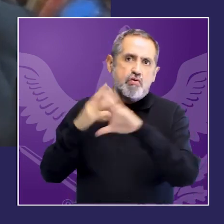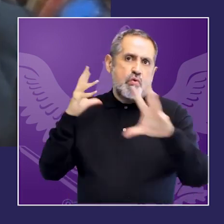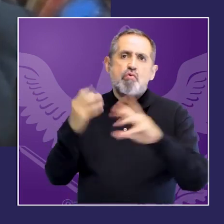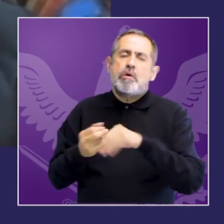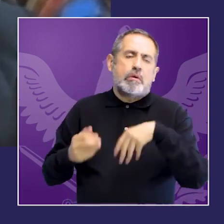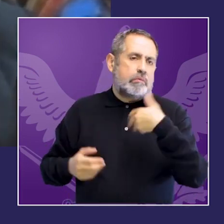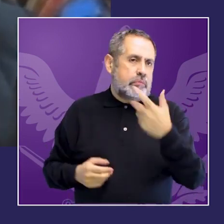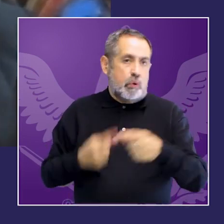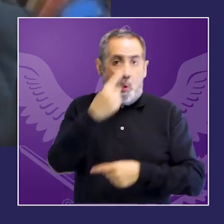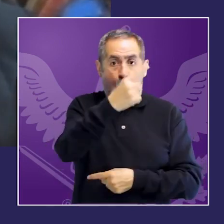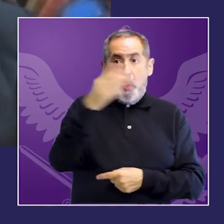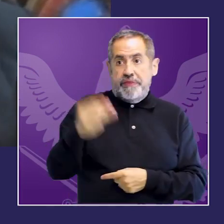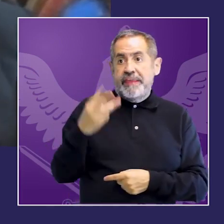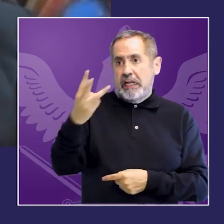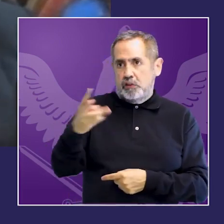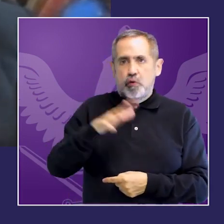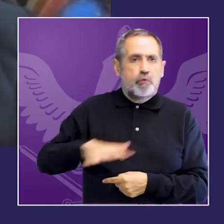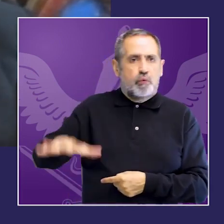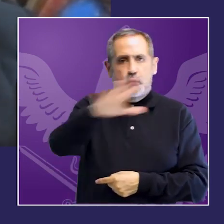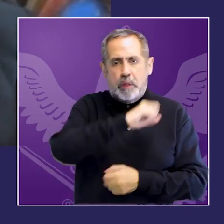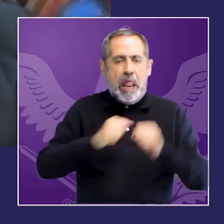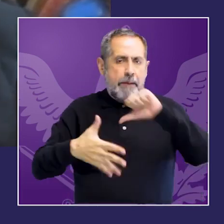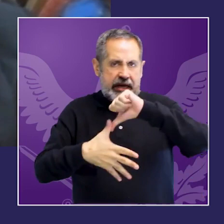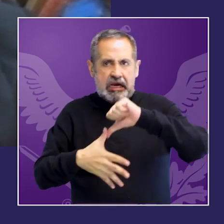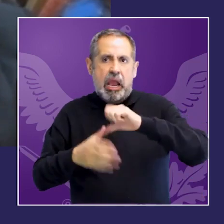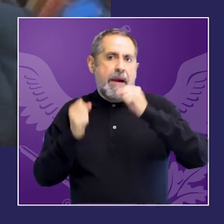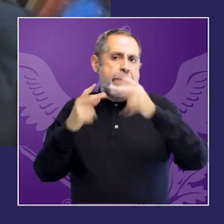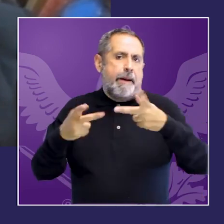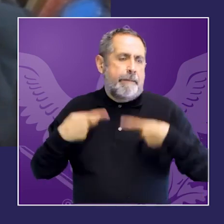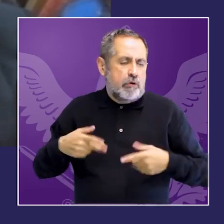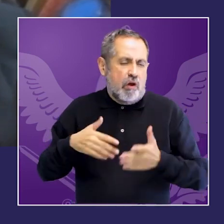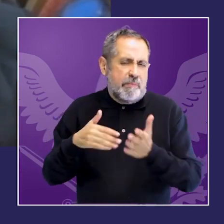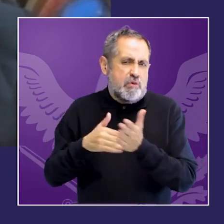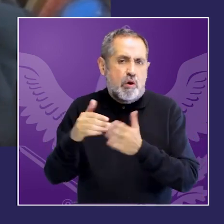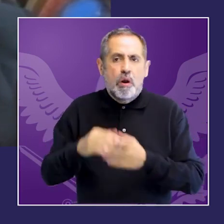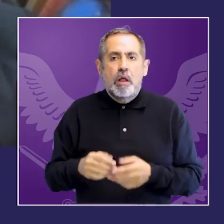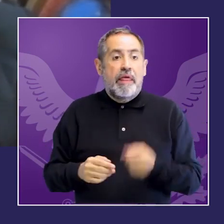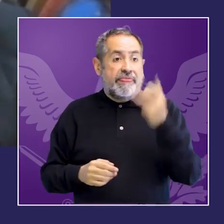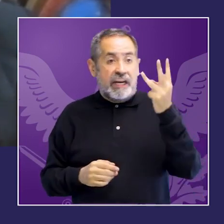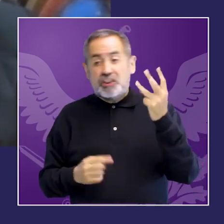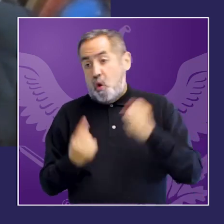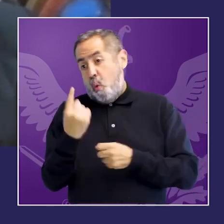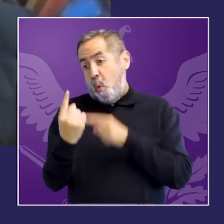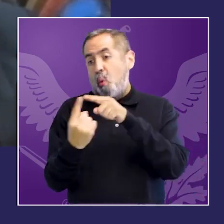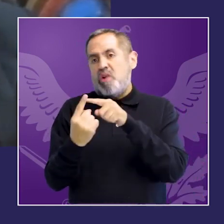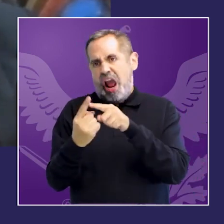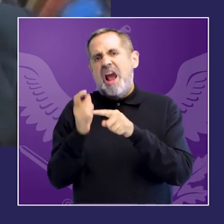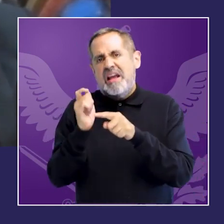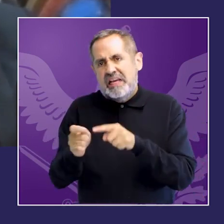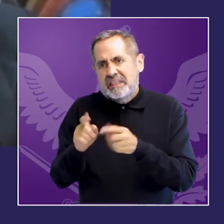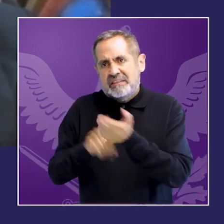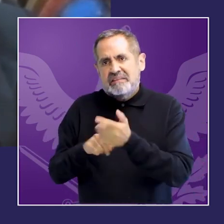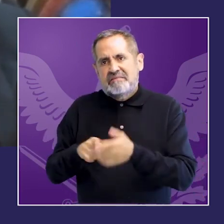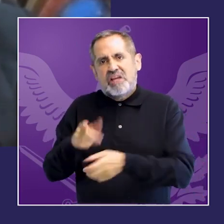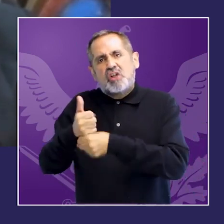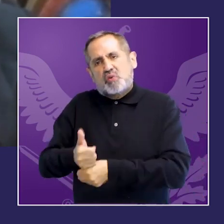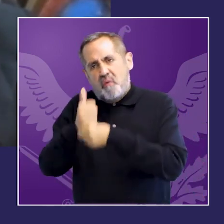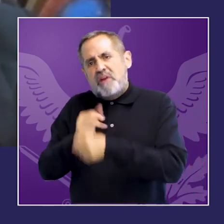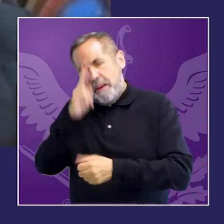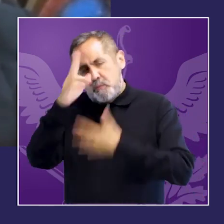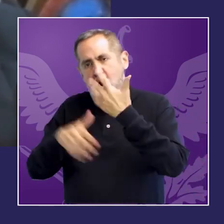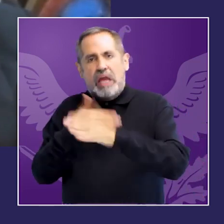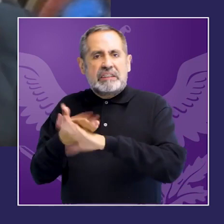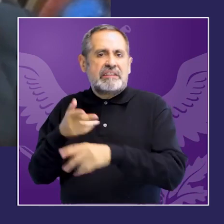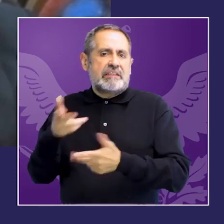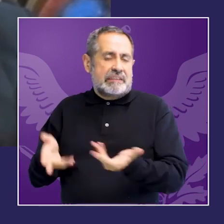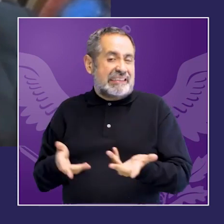género anualmente porque es el tercio de la población de América Latina si decimos una de cada tres significa eso